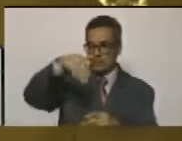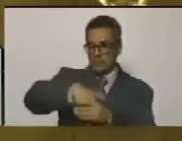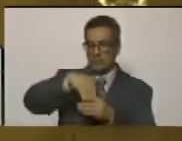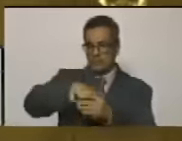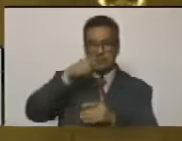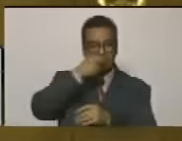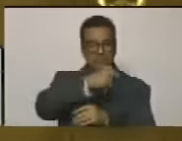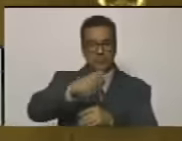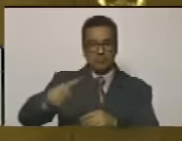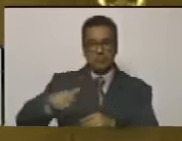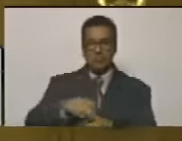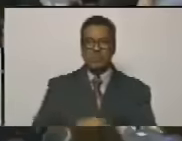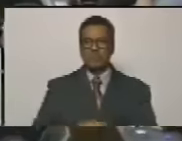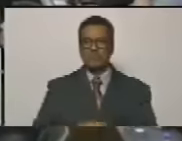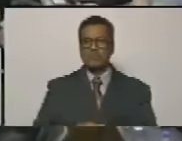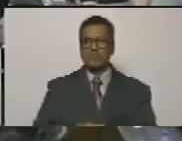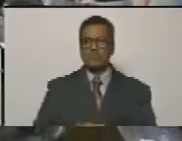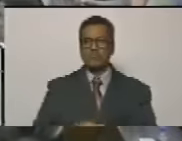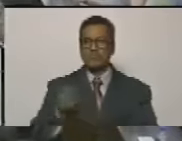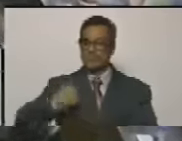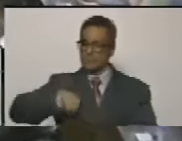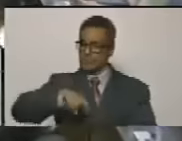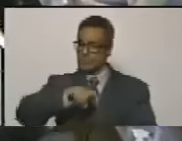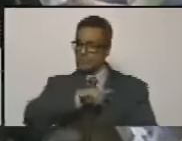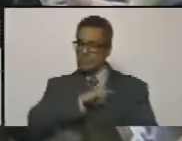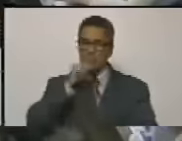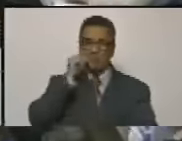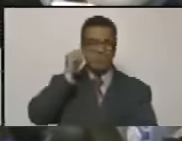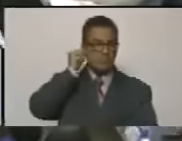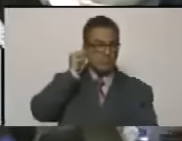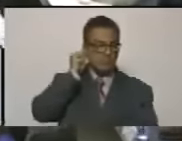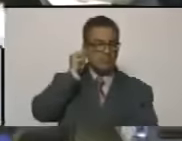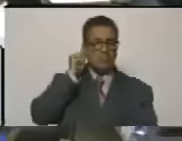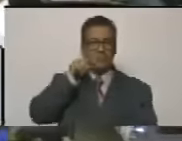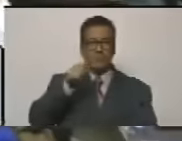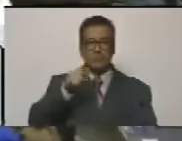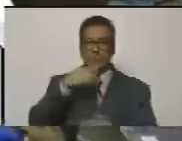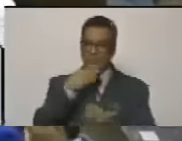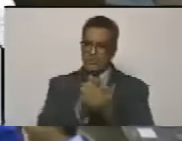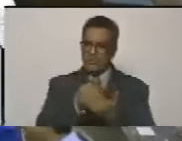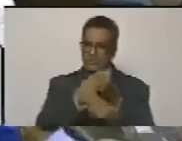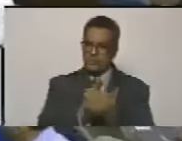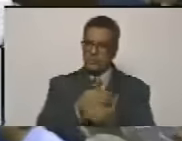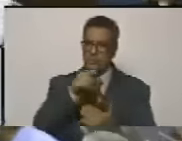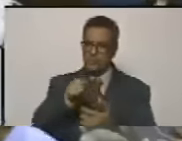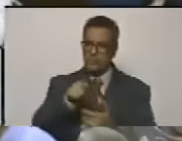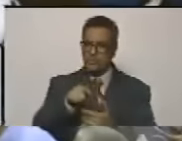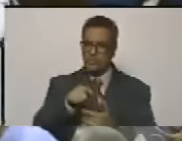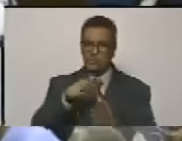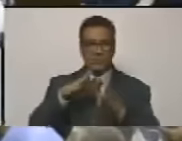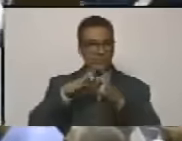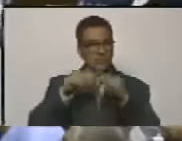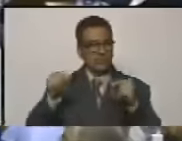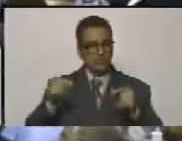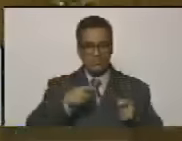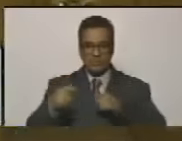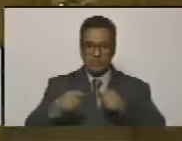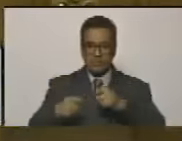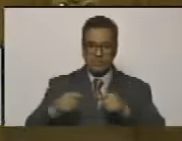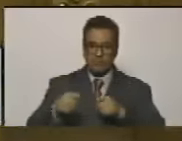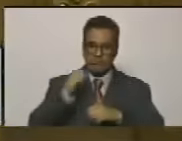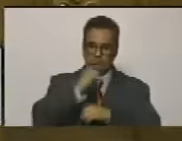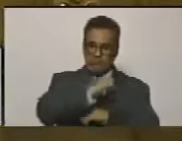popular. Nosotras y nosotros hemos sido testigos de toda la acción